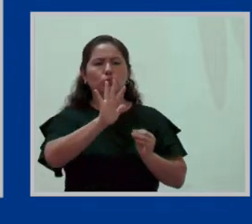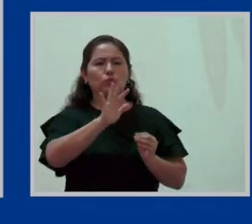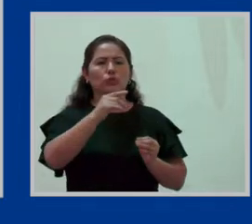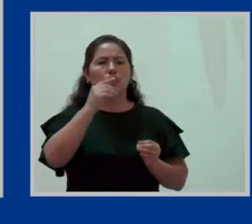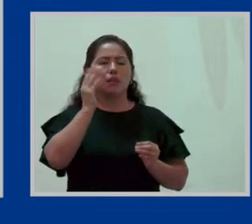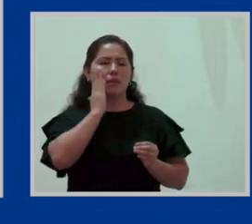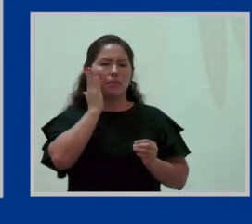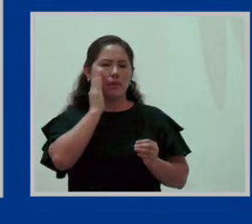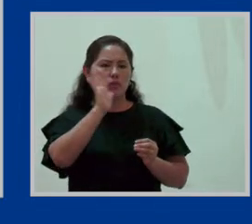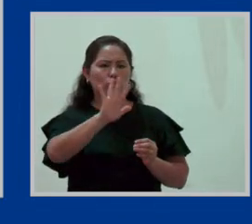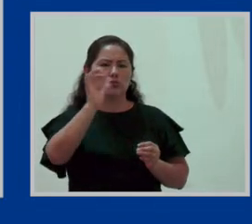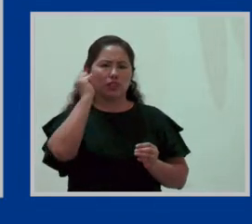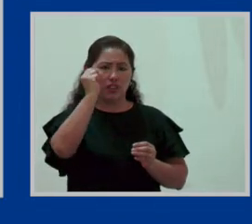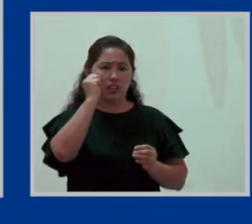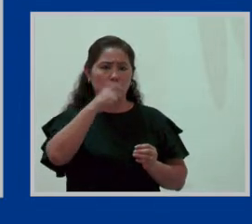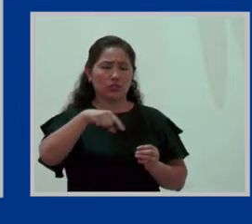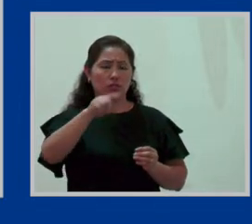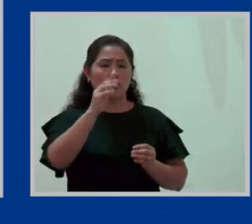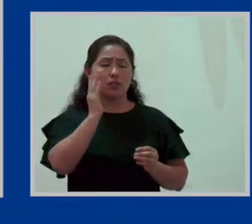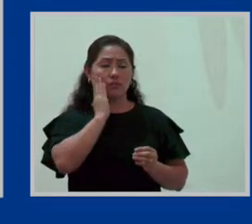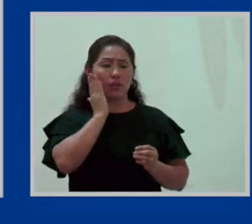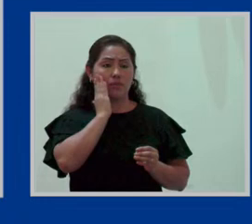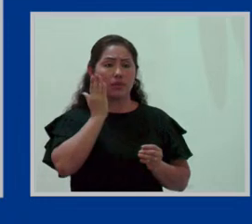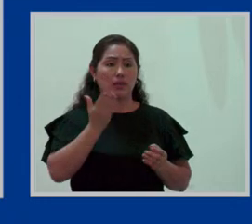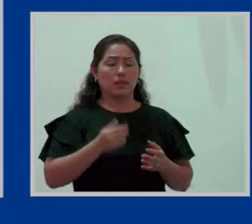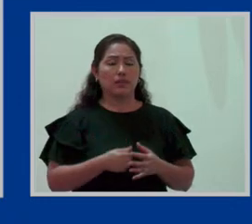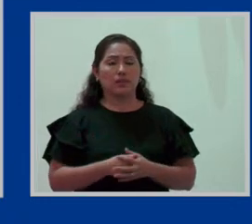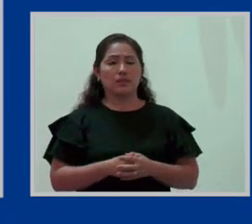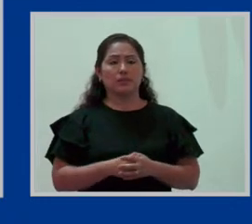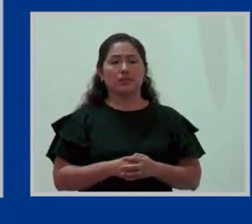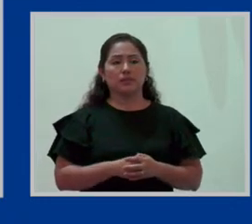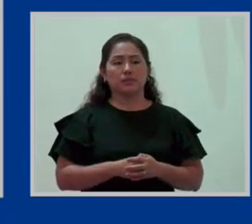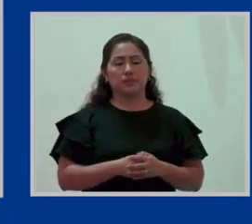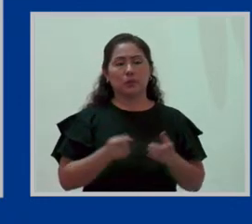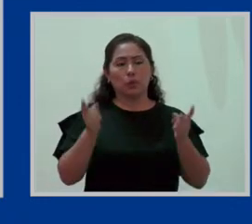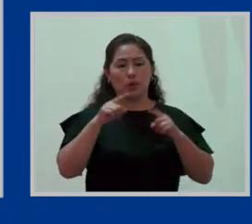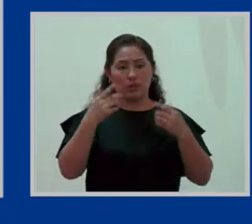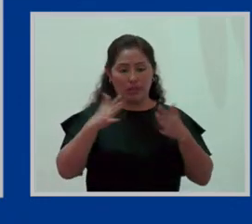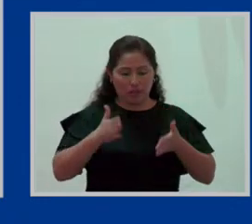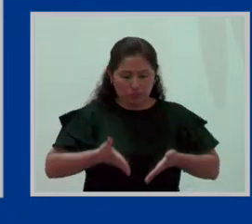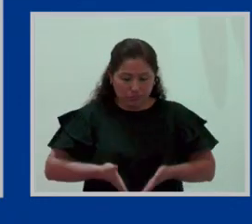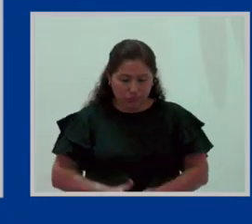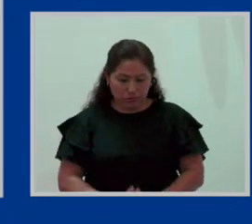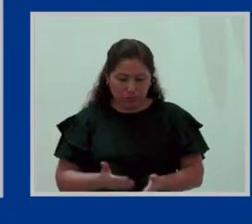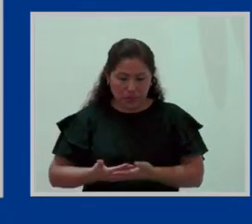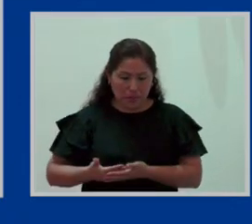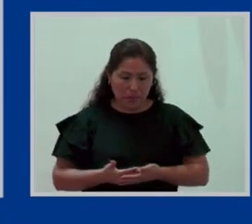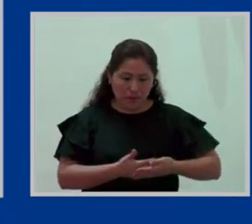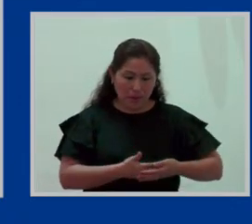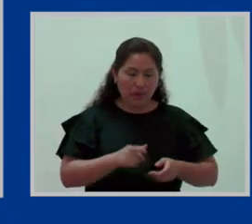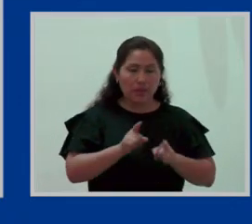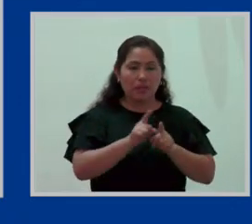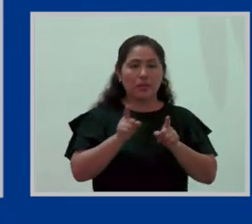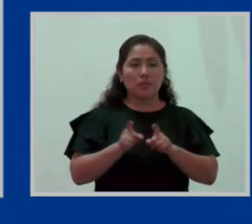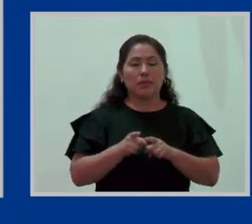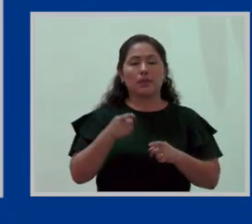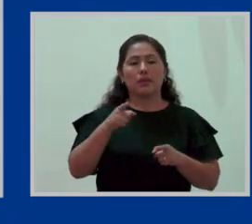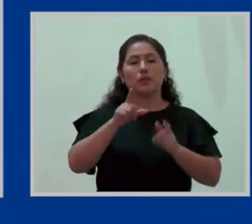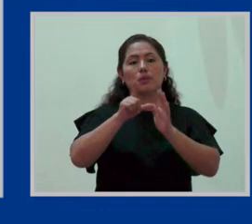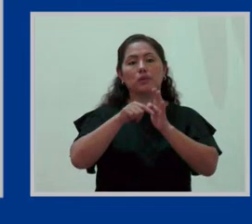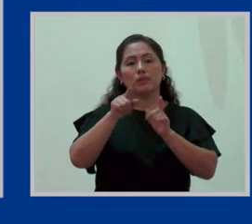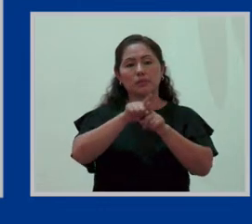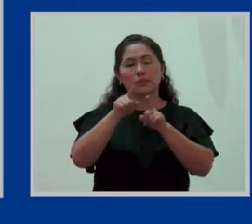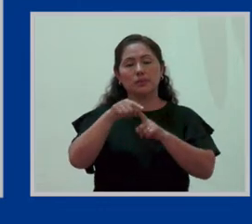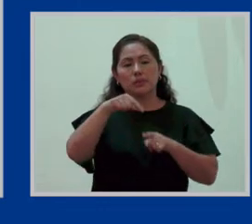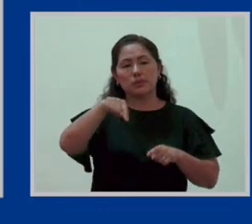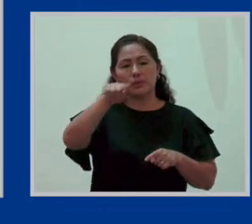madres, una vez que han tenido a su bebé. Luego, también hay un tema de